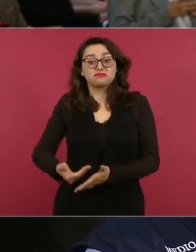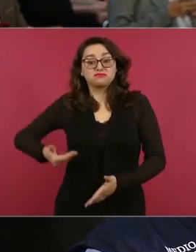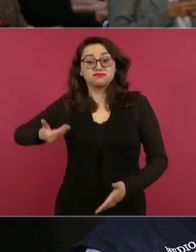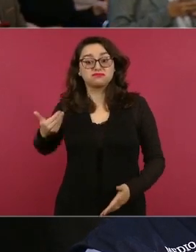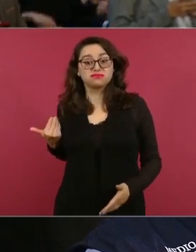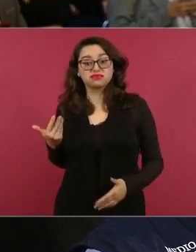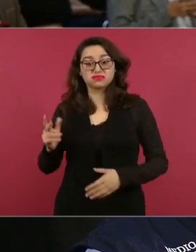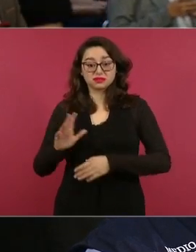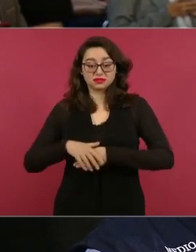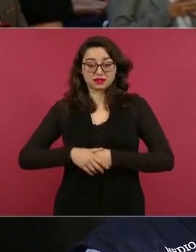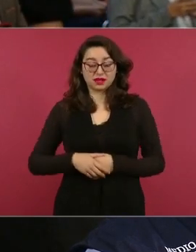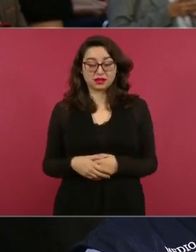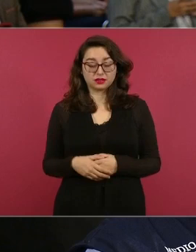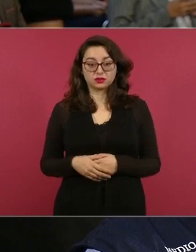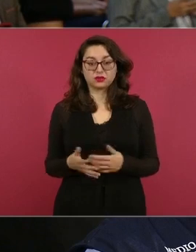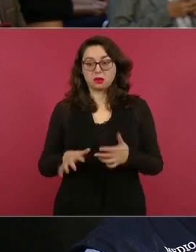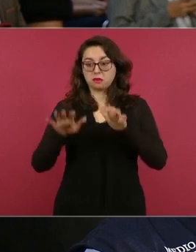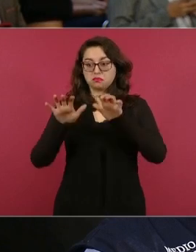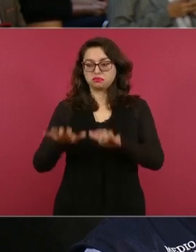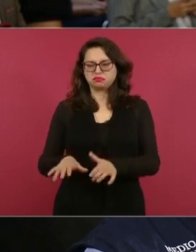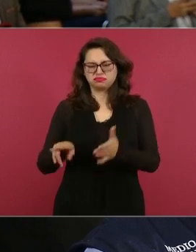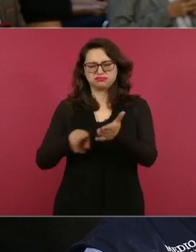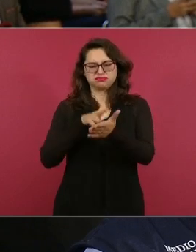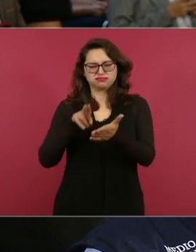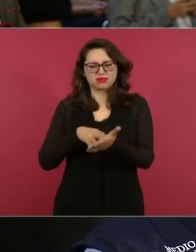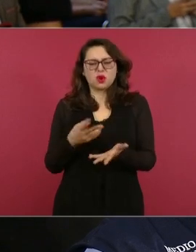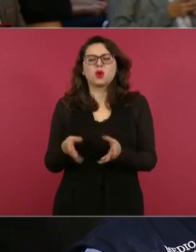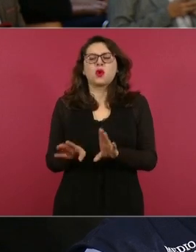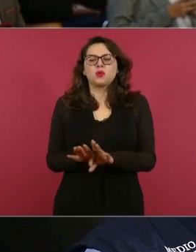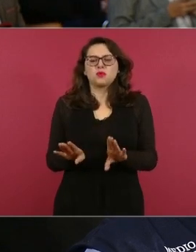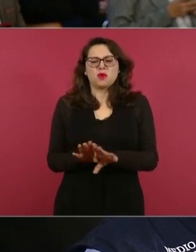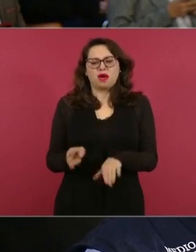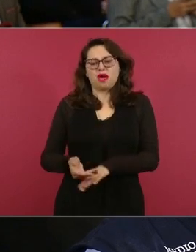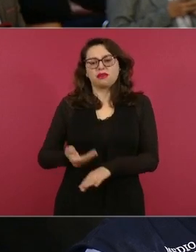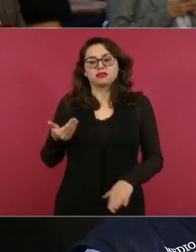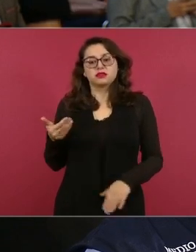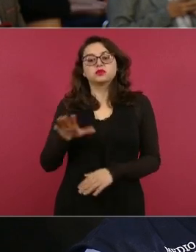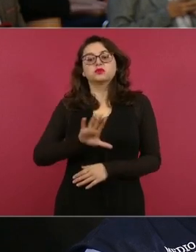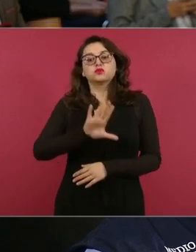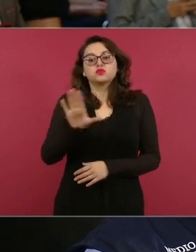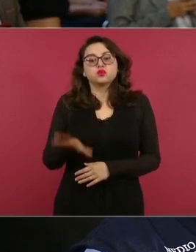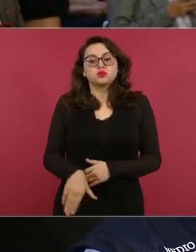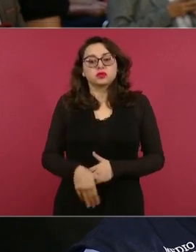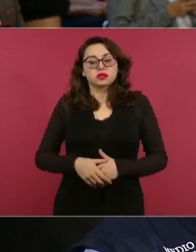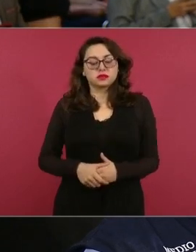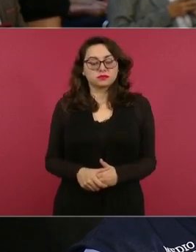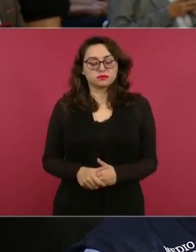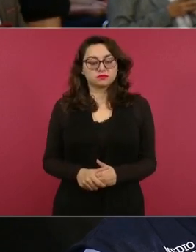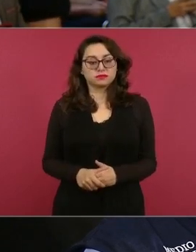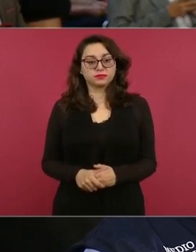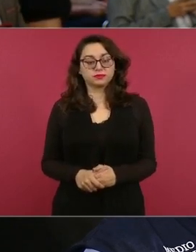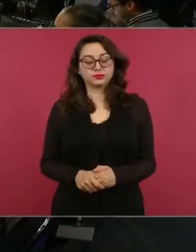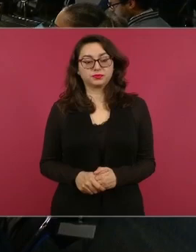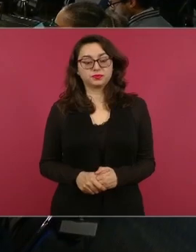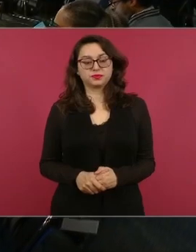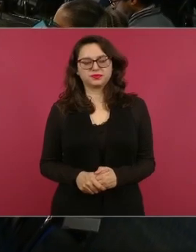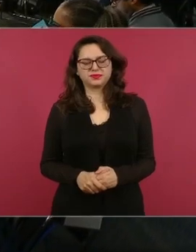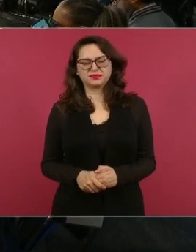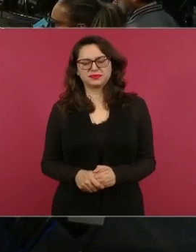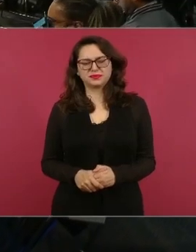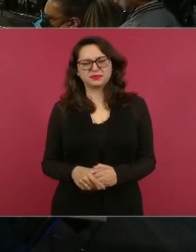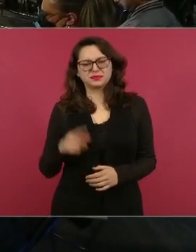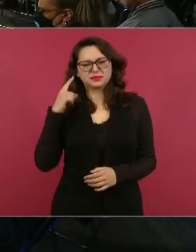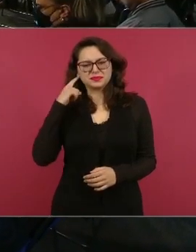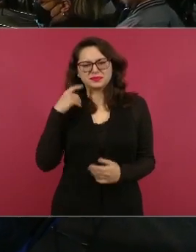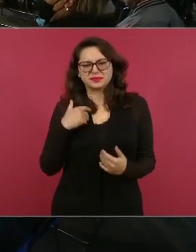de esa elaboración de ese padrón con elección de esa mesa directiva el